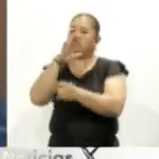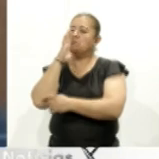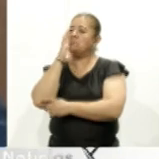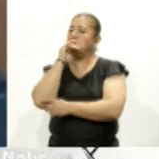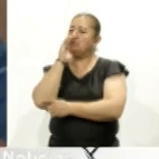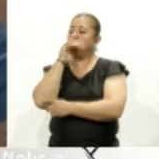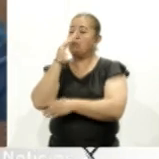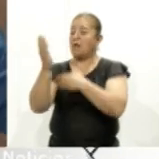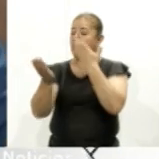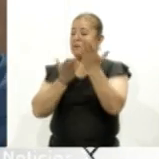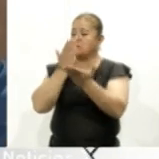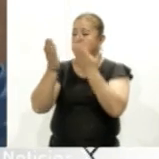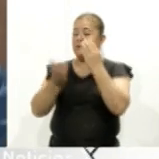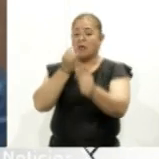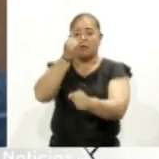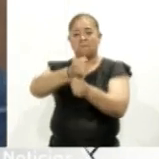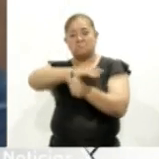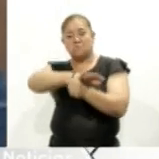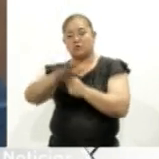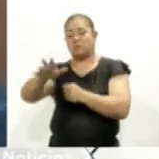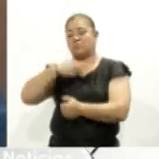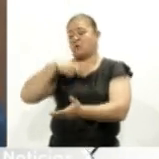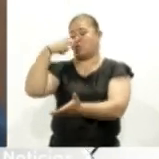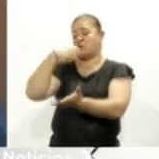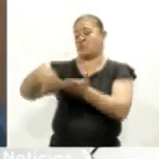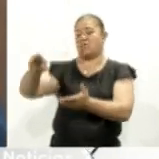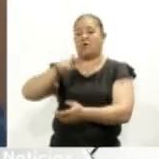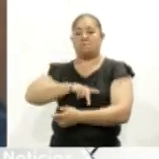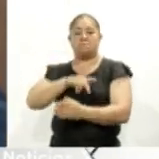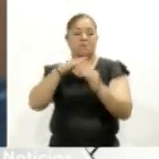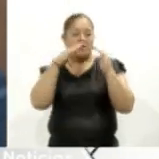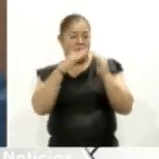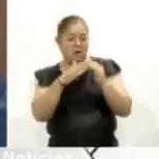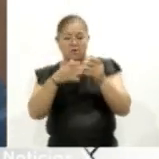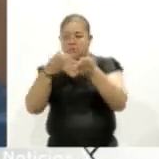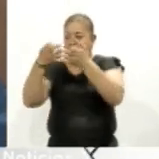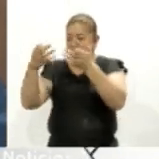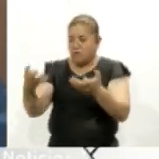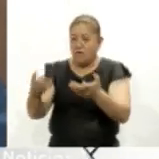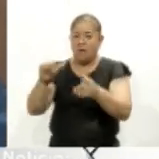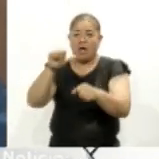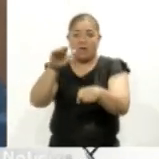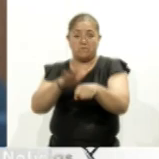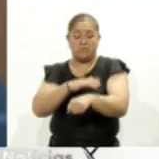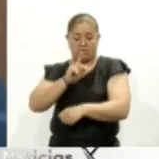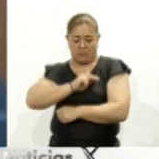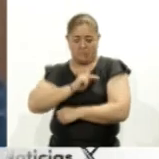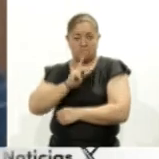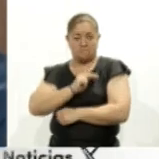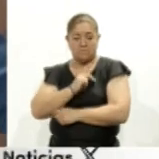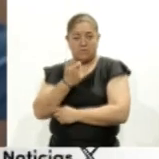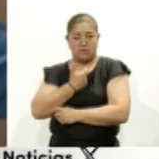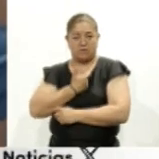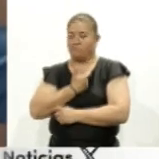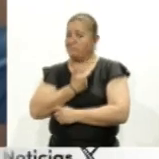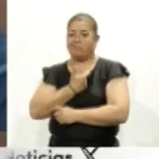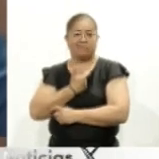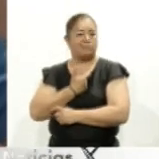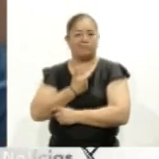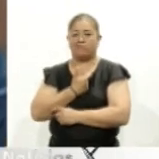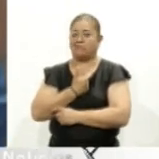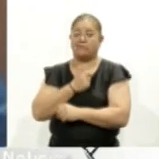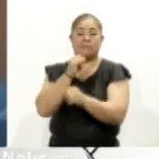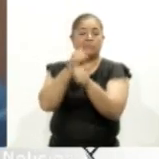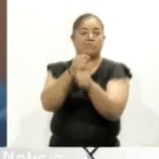estudiar, no podían adquirir bienes, no podían administrar sus propios recursos y vemos que hasta los